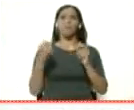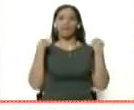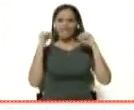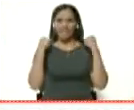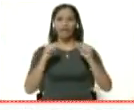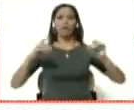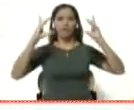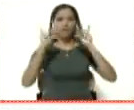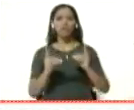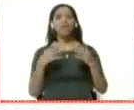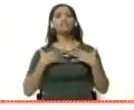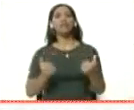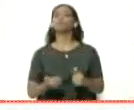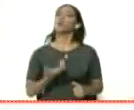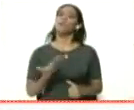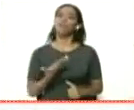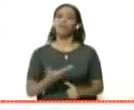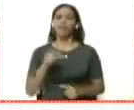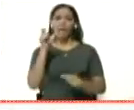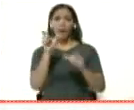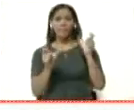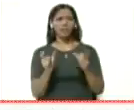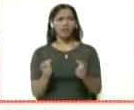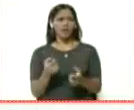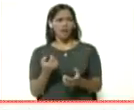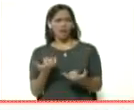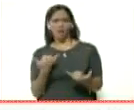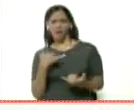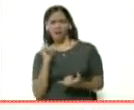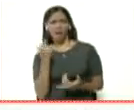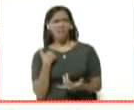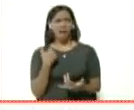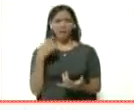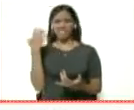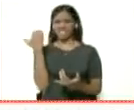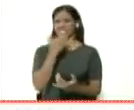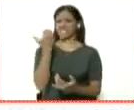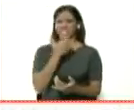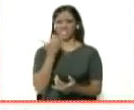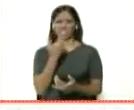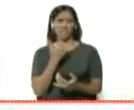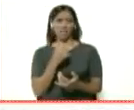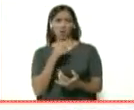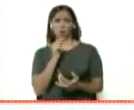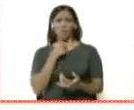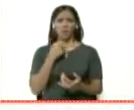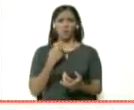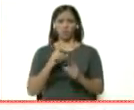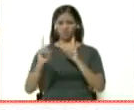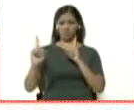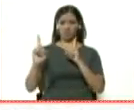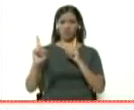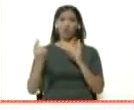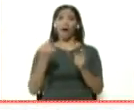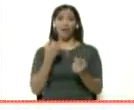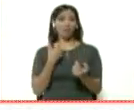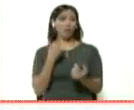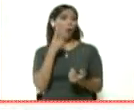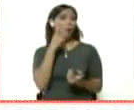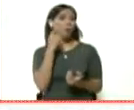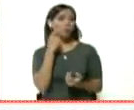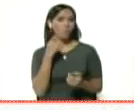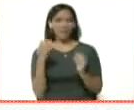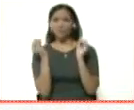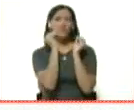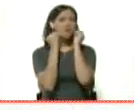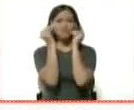son importantes, aunque a la gente le parezca cómico o a veces odioso, porque nosotros somos muy tocones, muy abrazones,